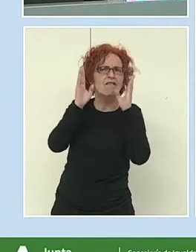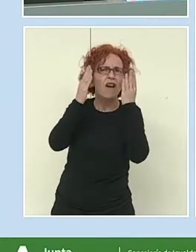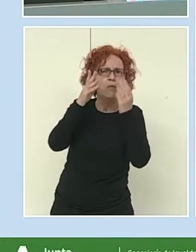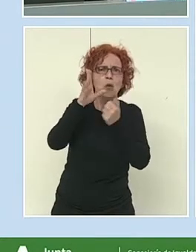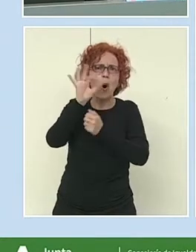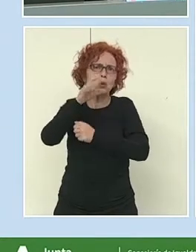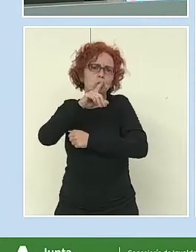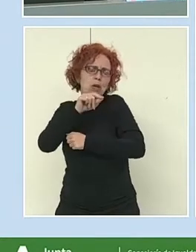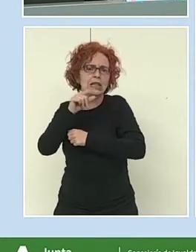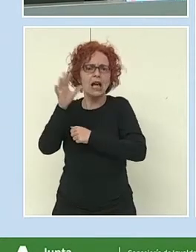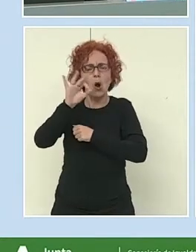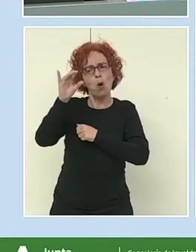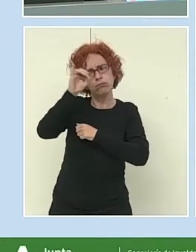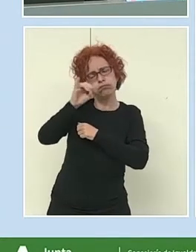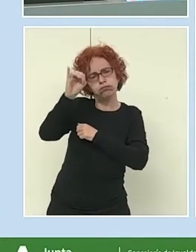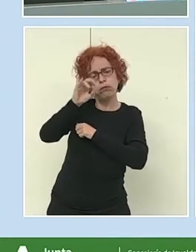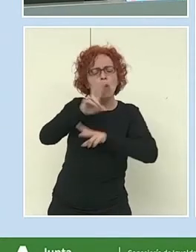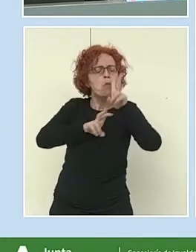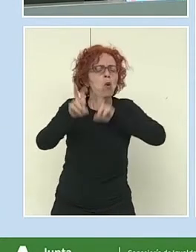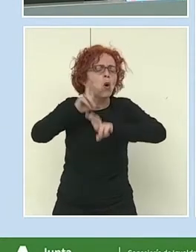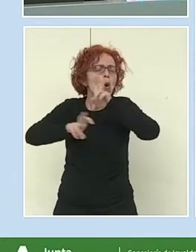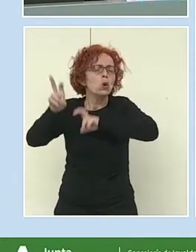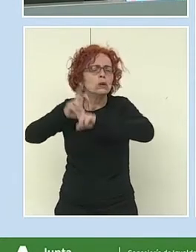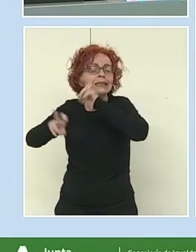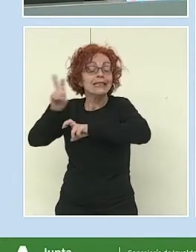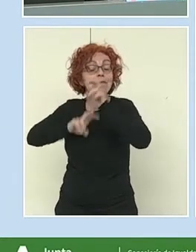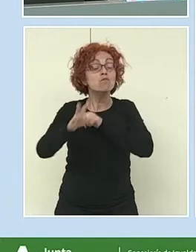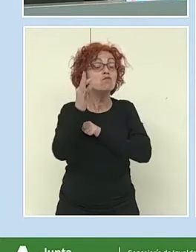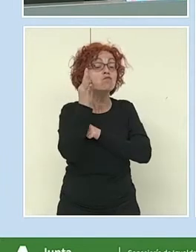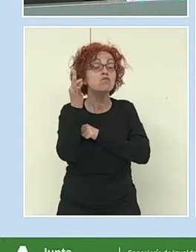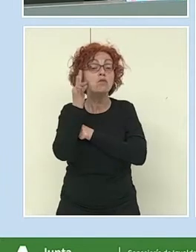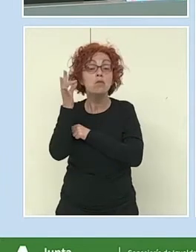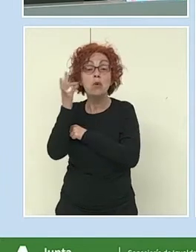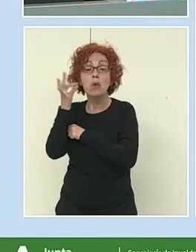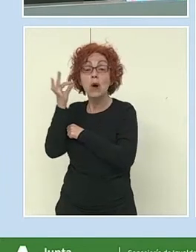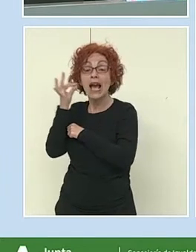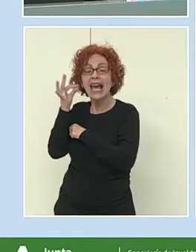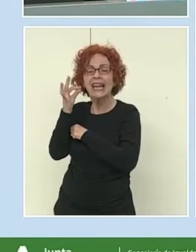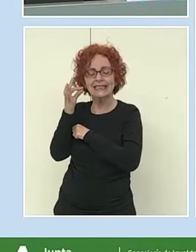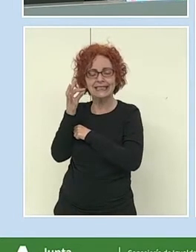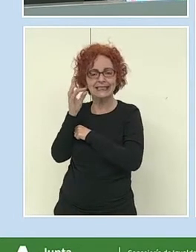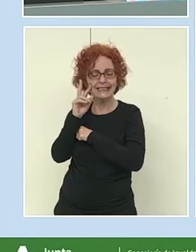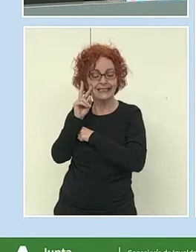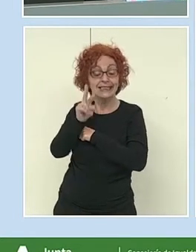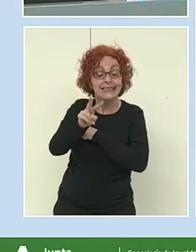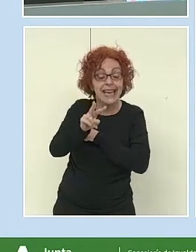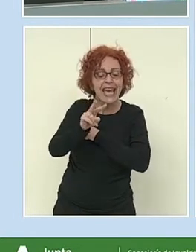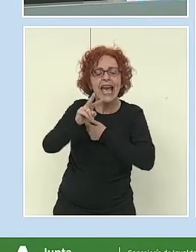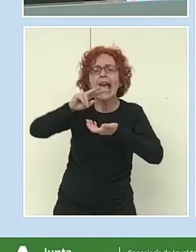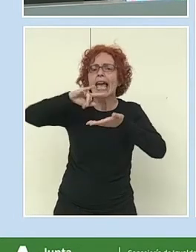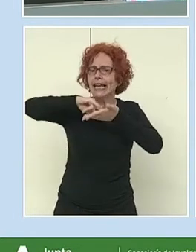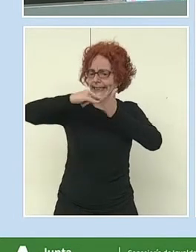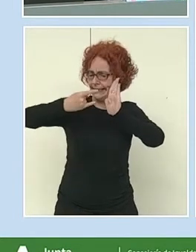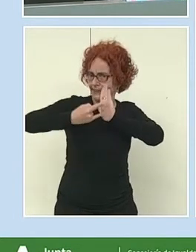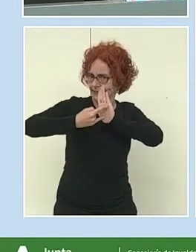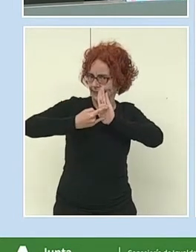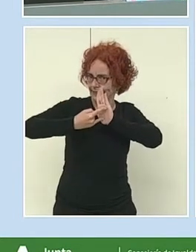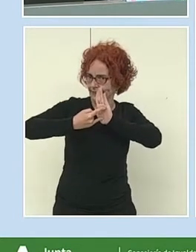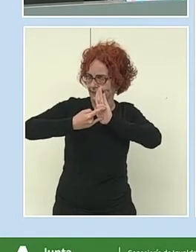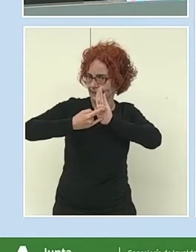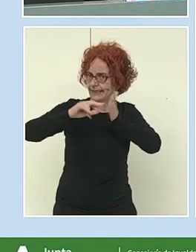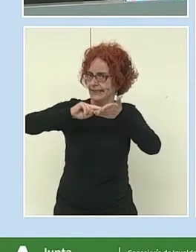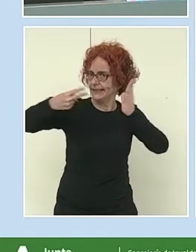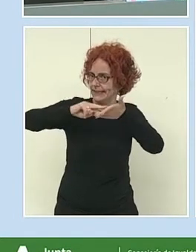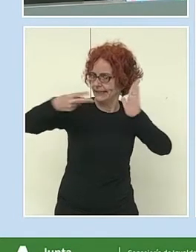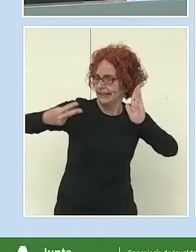aquellas cuentas donde las mujeres con proyectos TIC sean muy visibles. Por ejemplo, mujeres en la actividad, mujeres